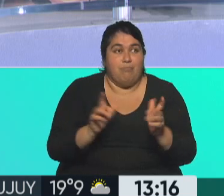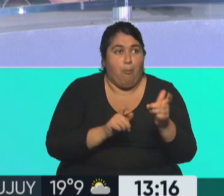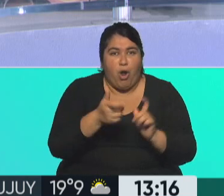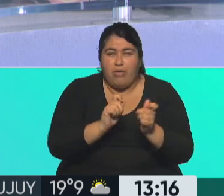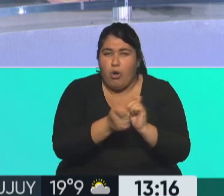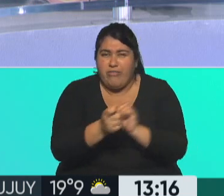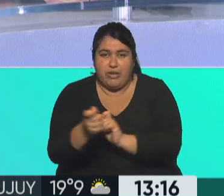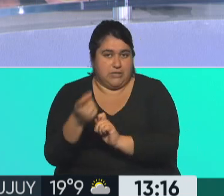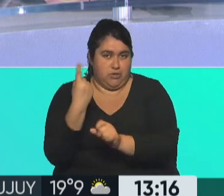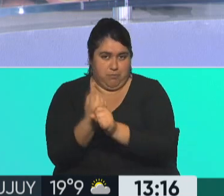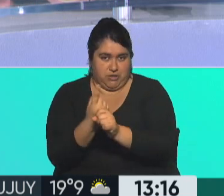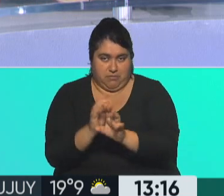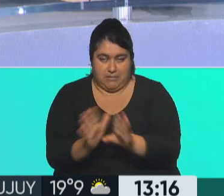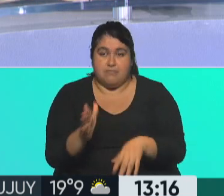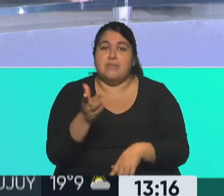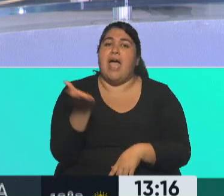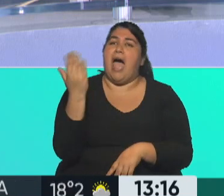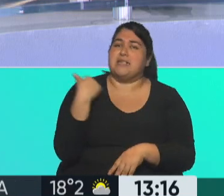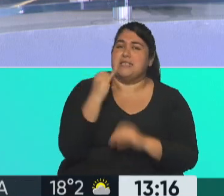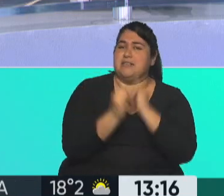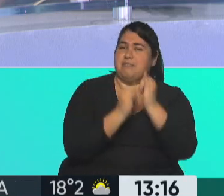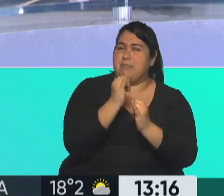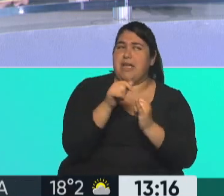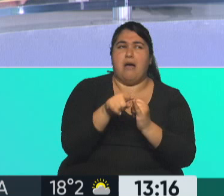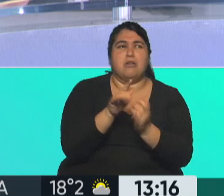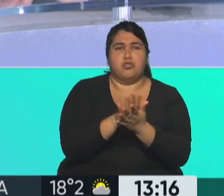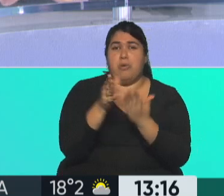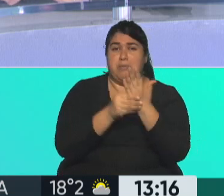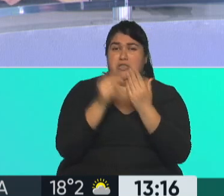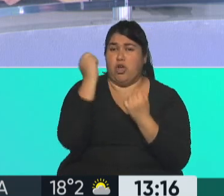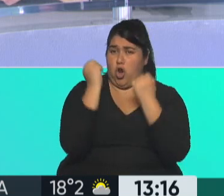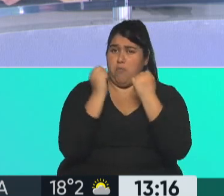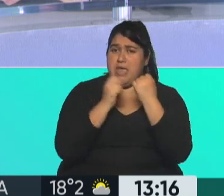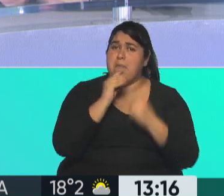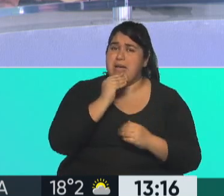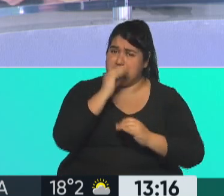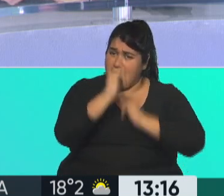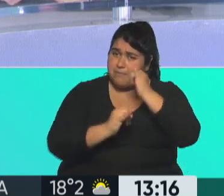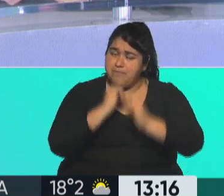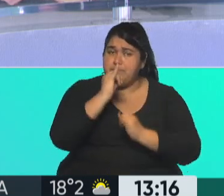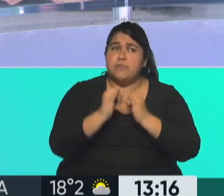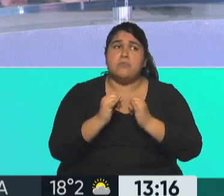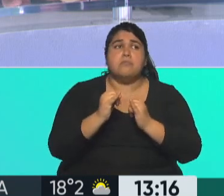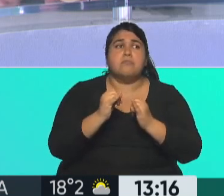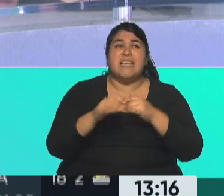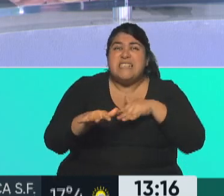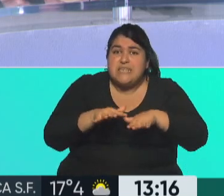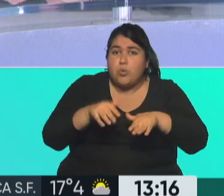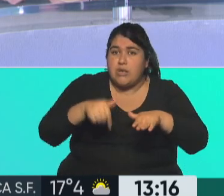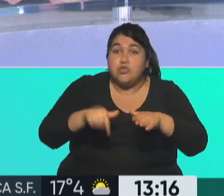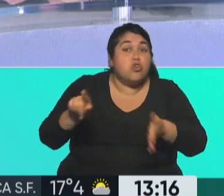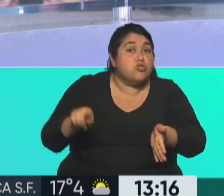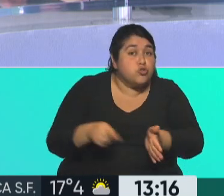Y segundo, ayer lo marcaba y creo que correctamente el Ministro de Economía, Sergio Massa, estamos hablando de la situación de la Ciudad